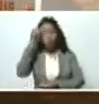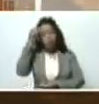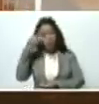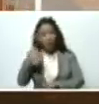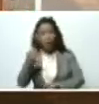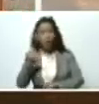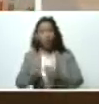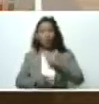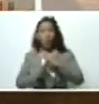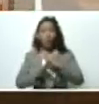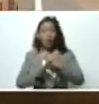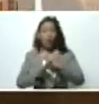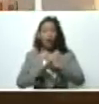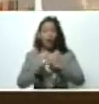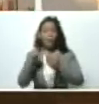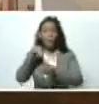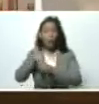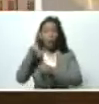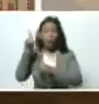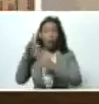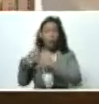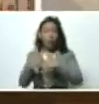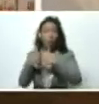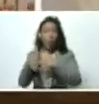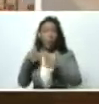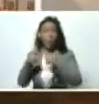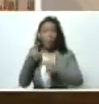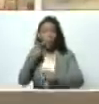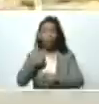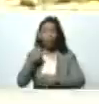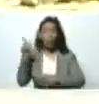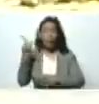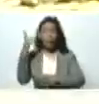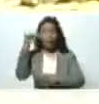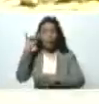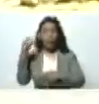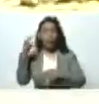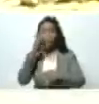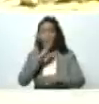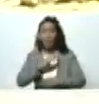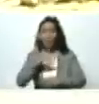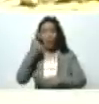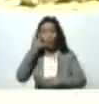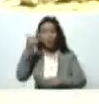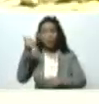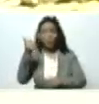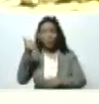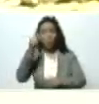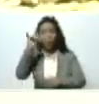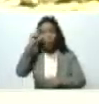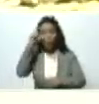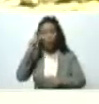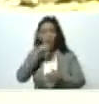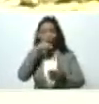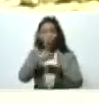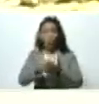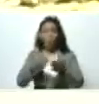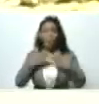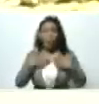que todavía estaba en Estados Unidos, pero me dicen que está en Barinas, llámalo a Riazza, a nombre mío,